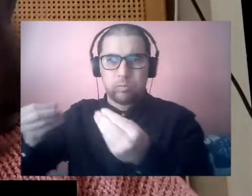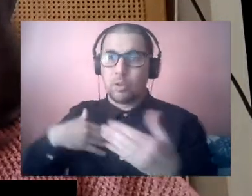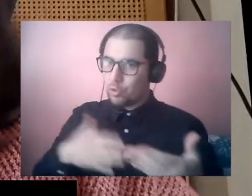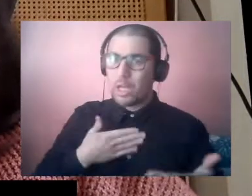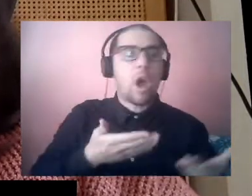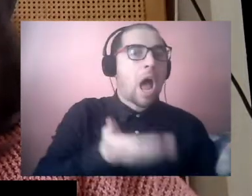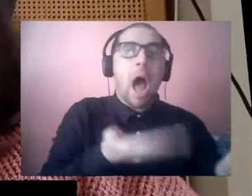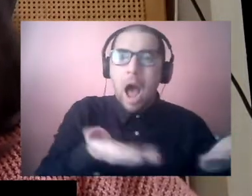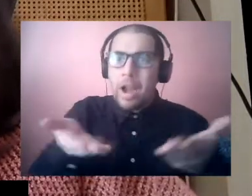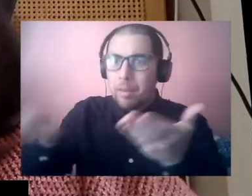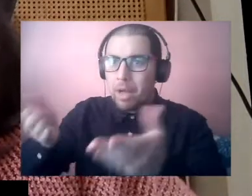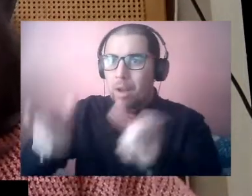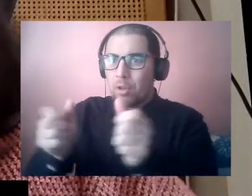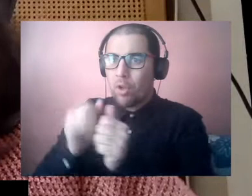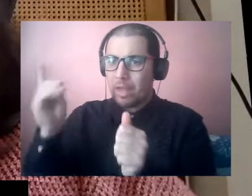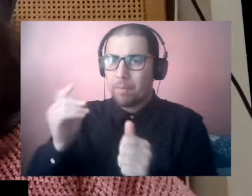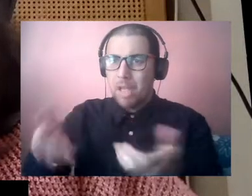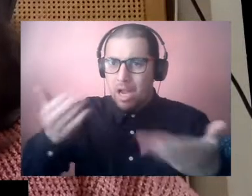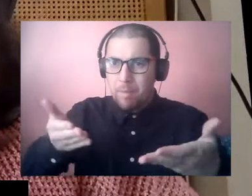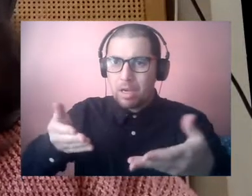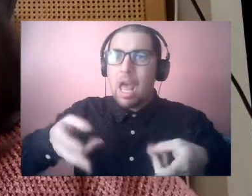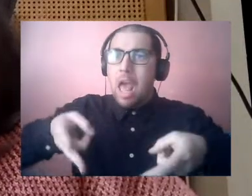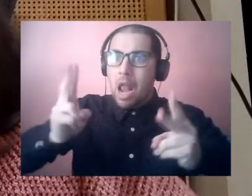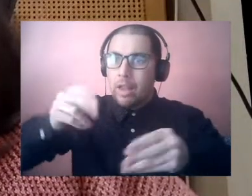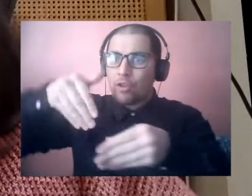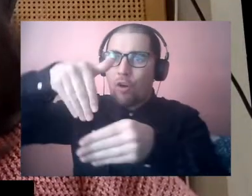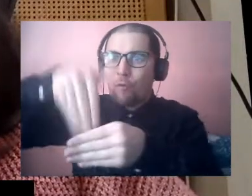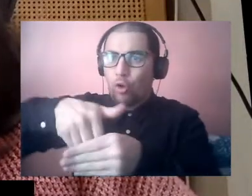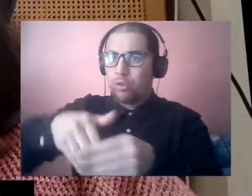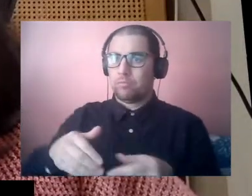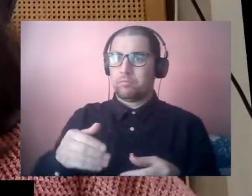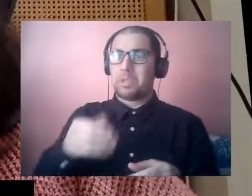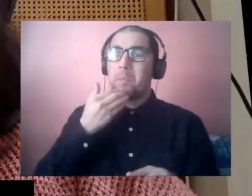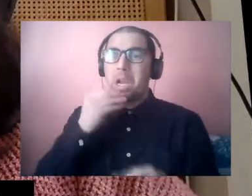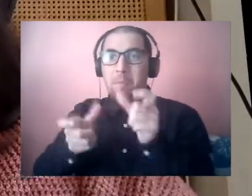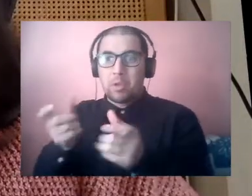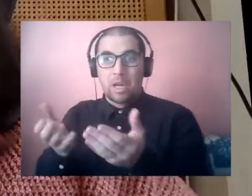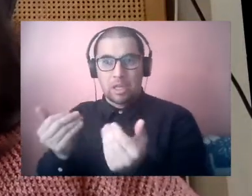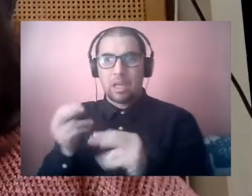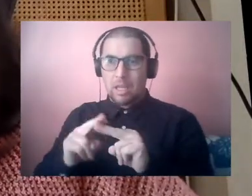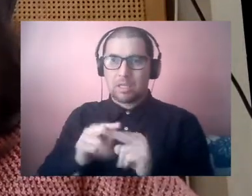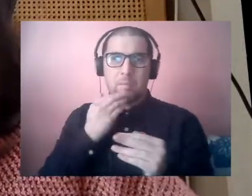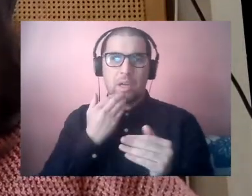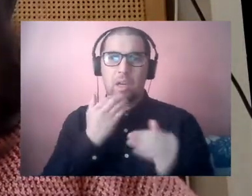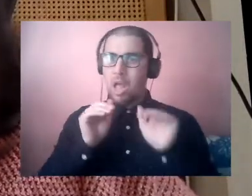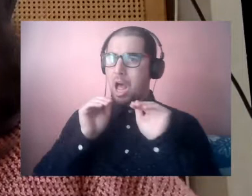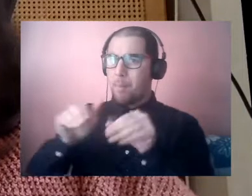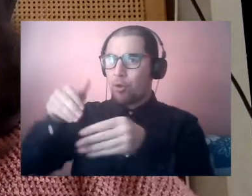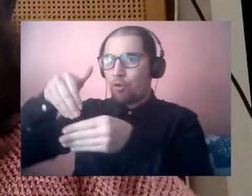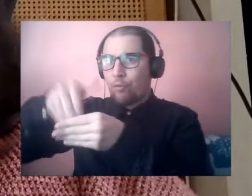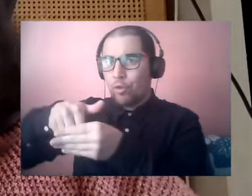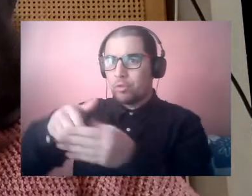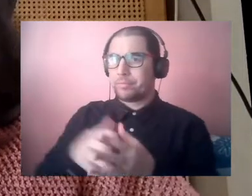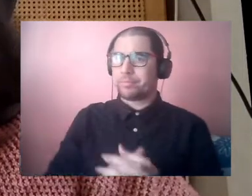animar a todas las personas con discapacidad a ejercer su derecho a voto y para quienes lo necesiten, hagan uso también del voto